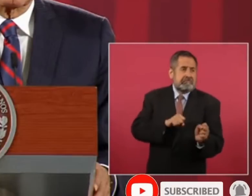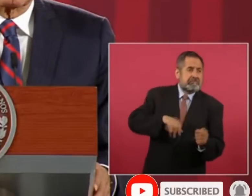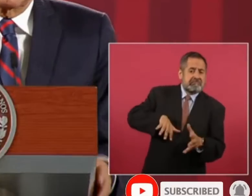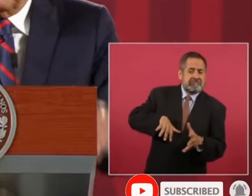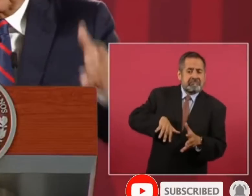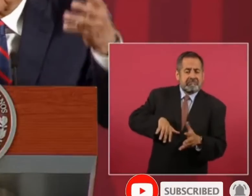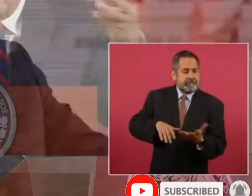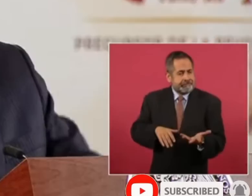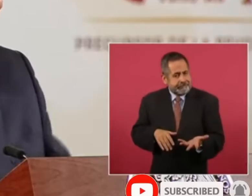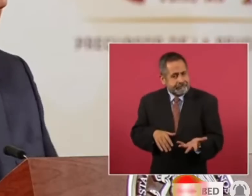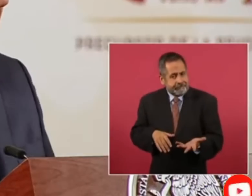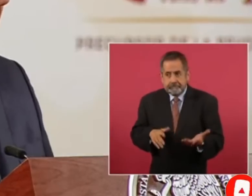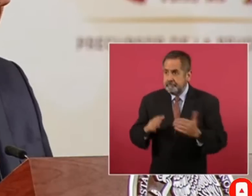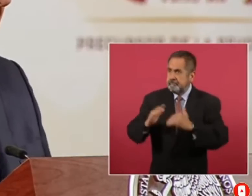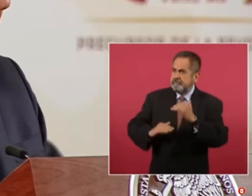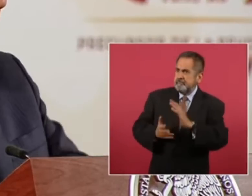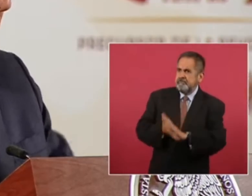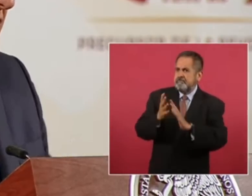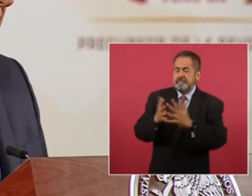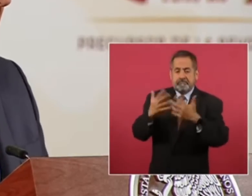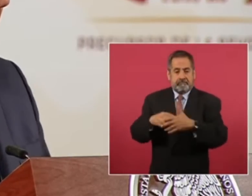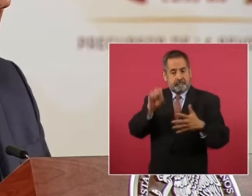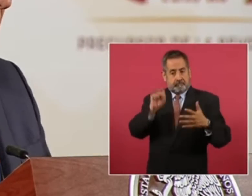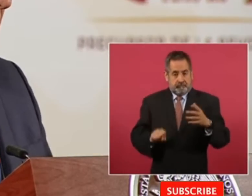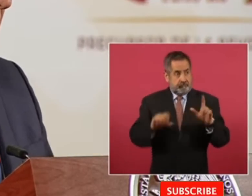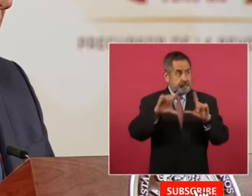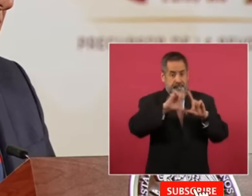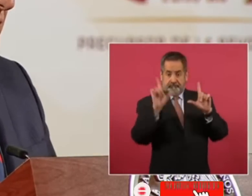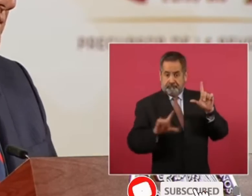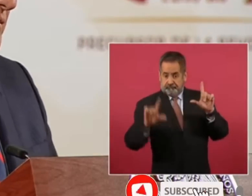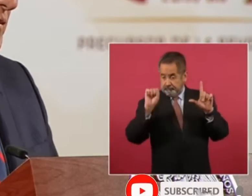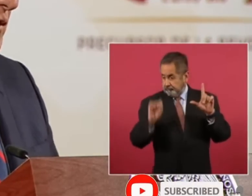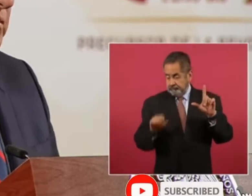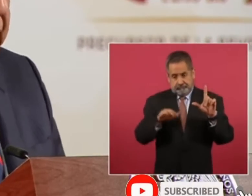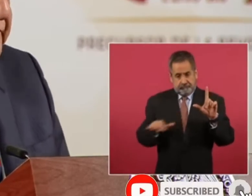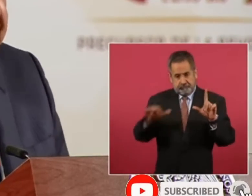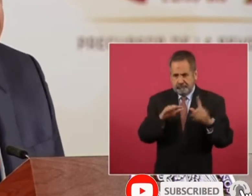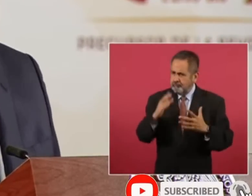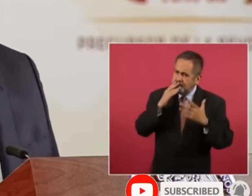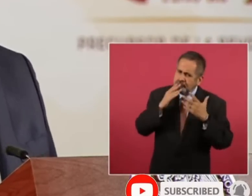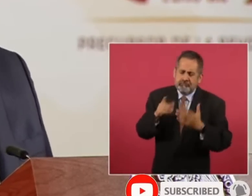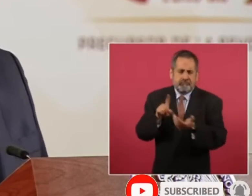una obra así en el sureste con